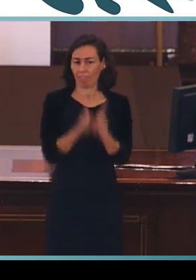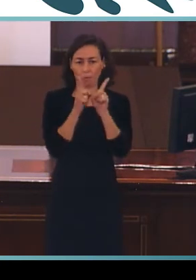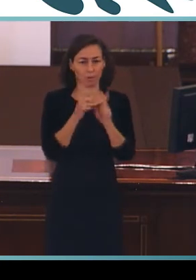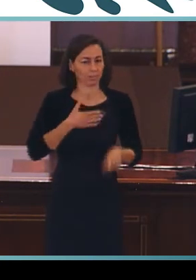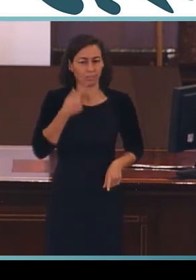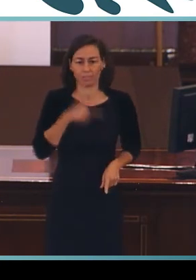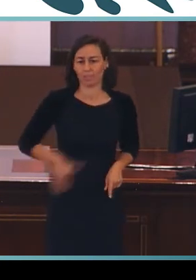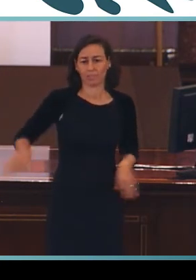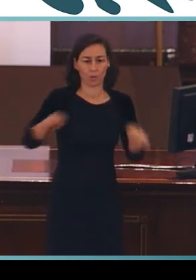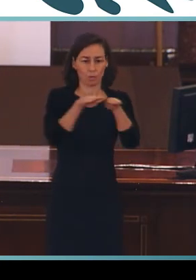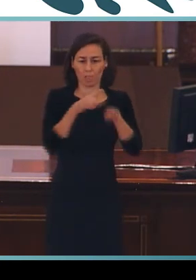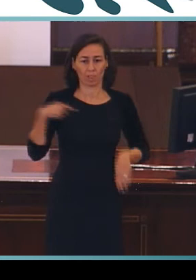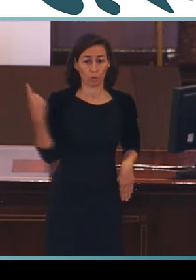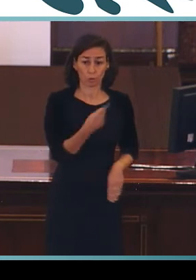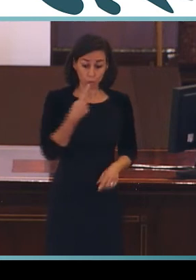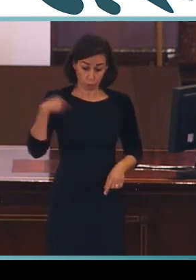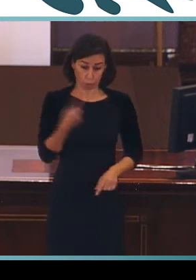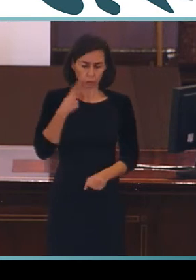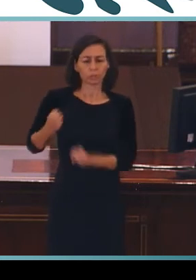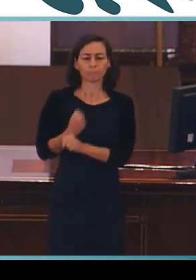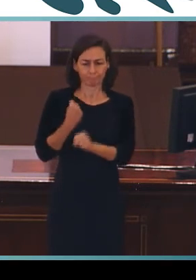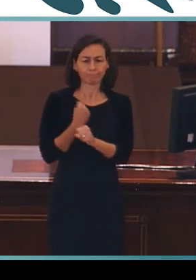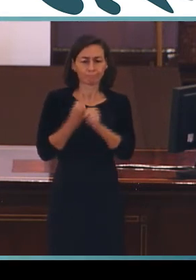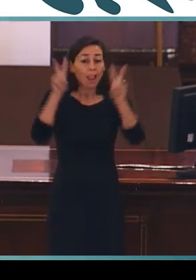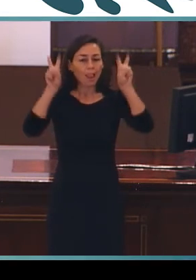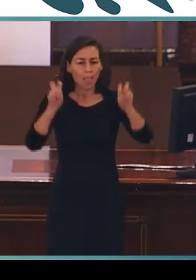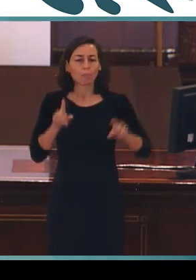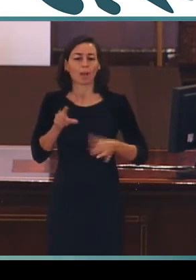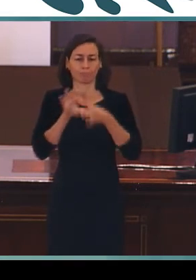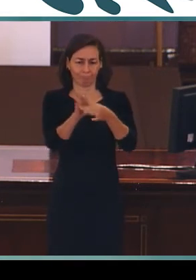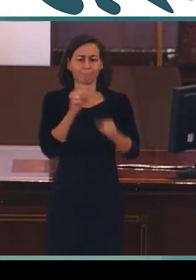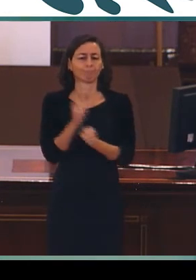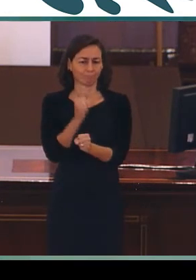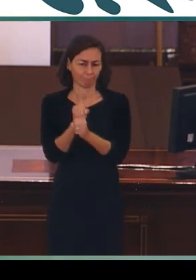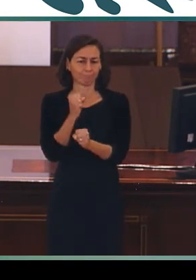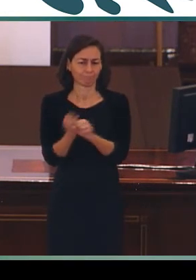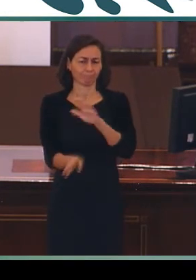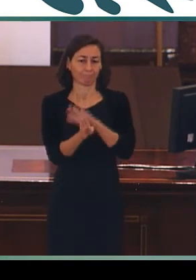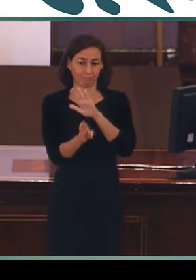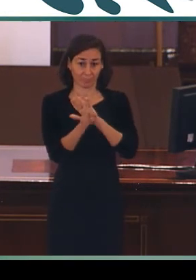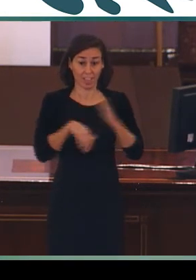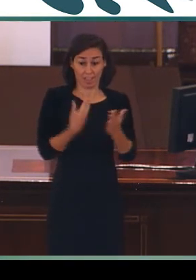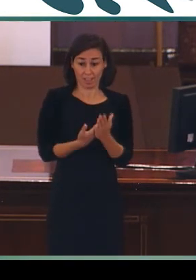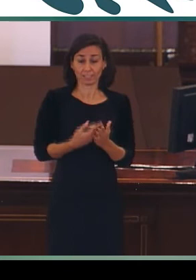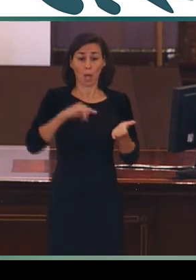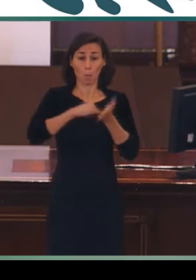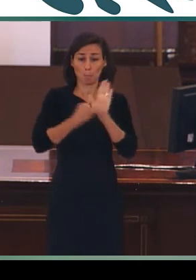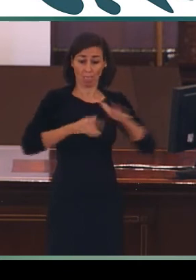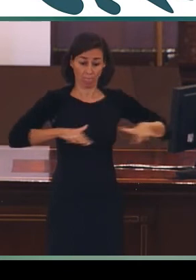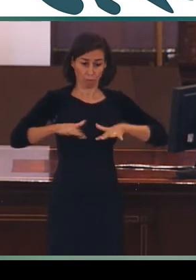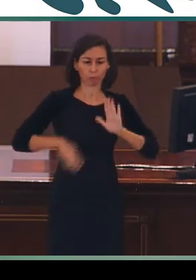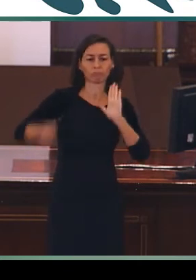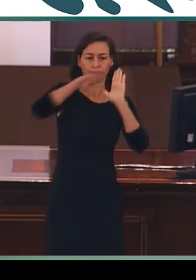Nosotros estamos trabajando bajo esta premisa y así lo hemos recogido en el Plan de Acción sobre la Estrategia de